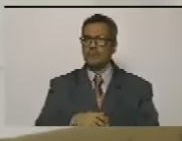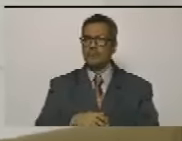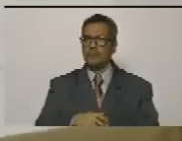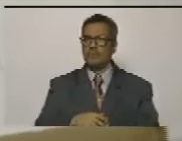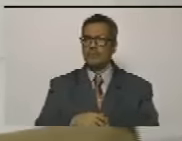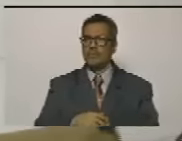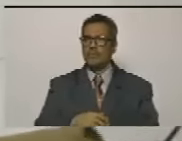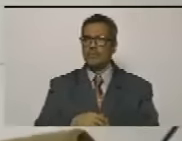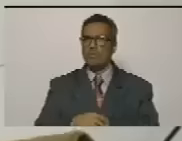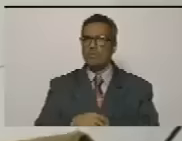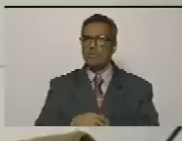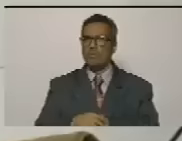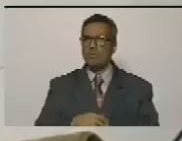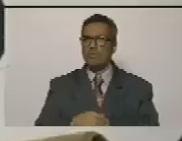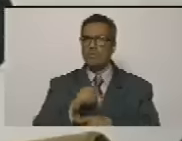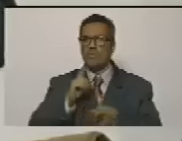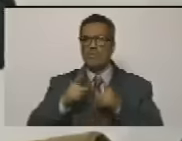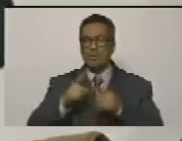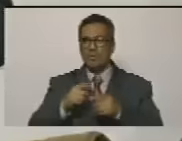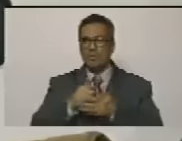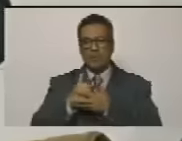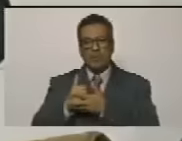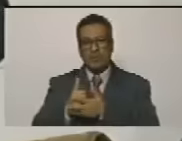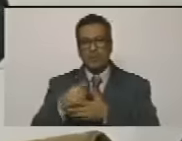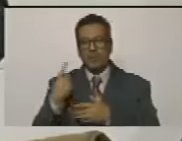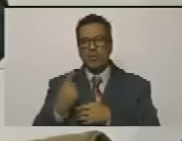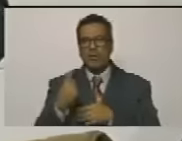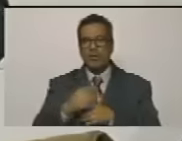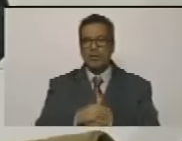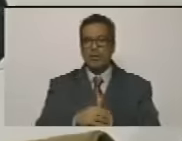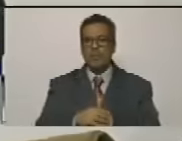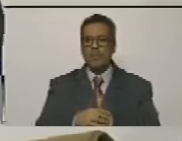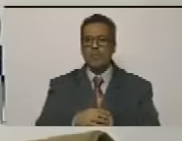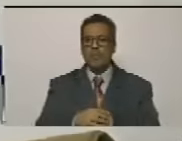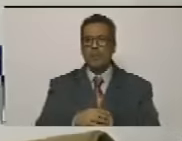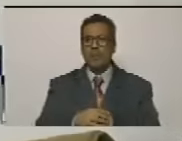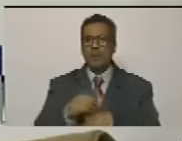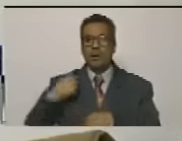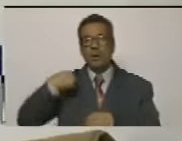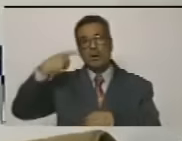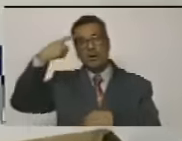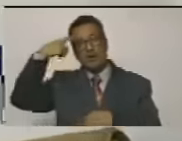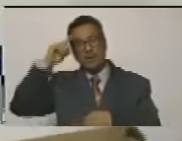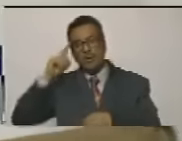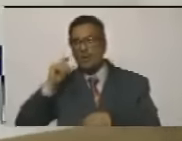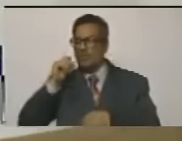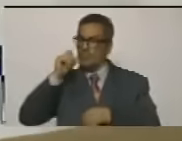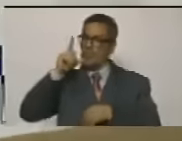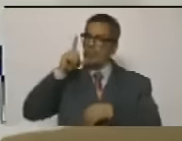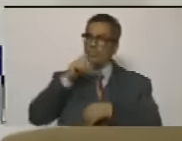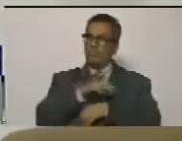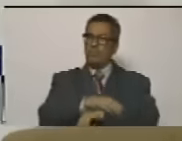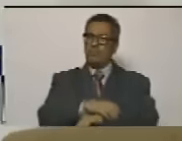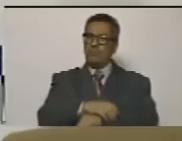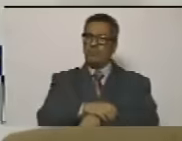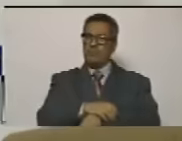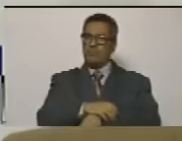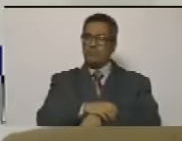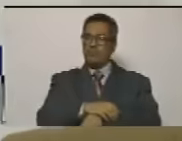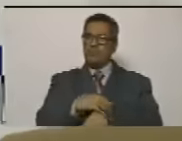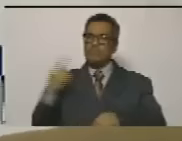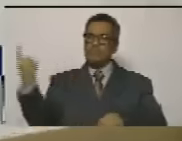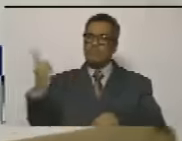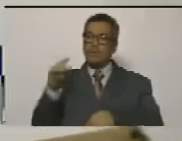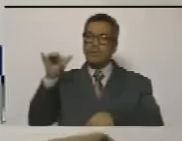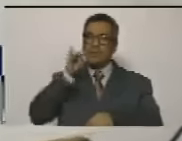alguna no solidaridad automática pero al menos algo de asombro con lo que se ha venido